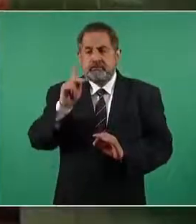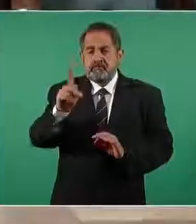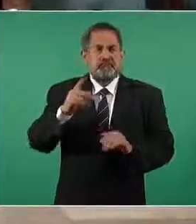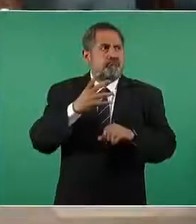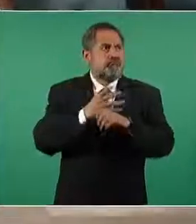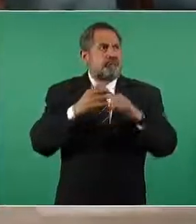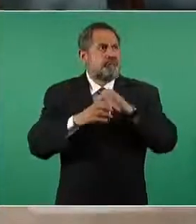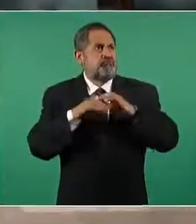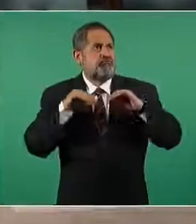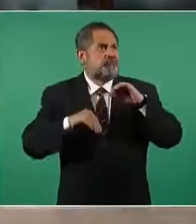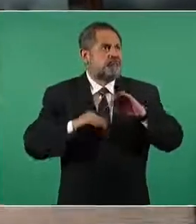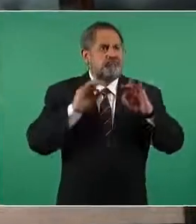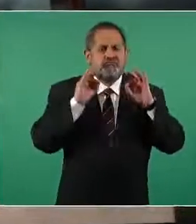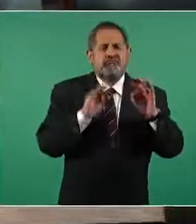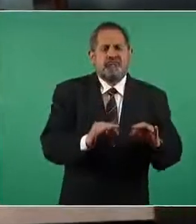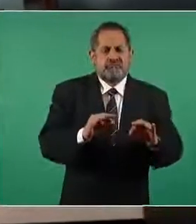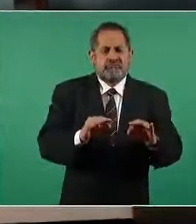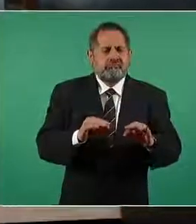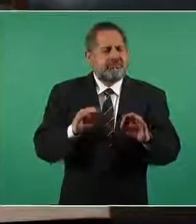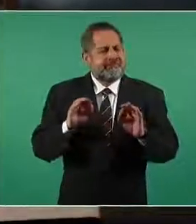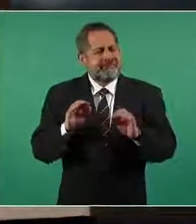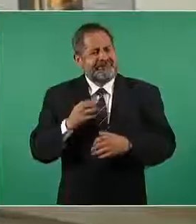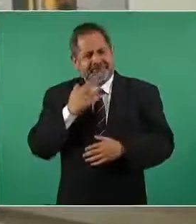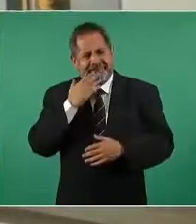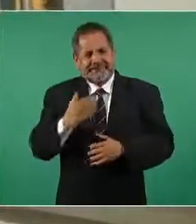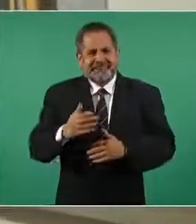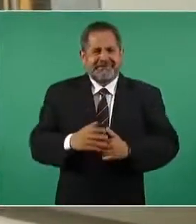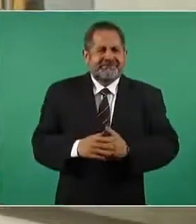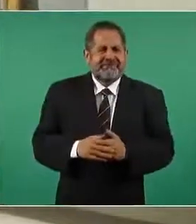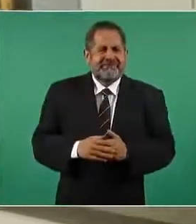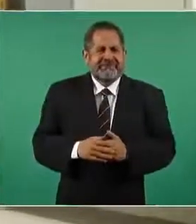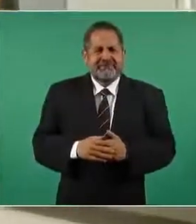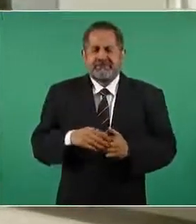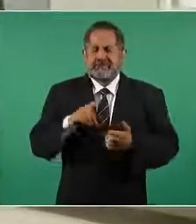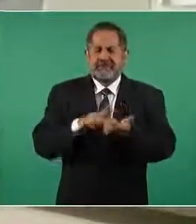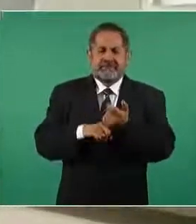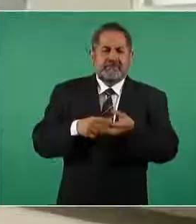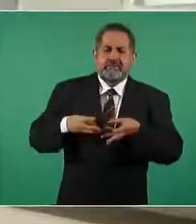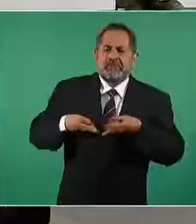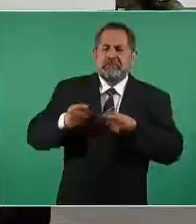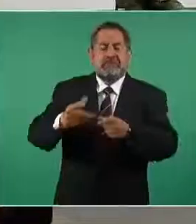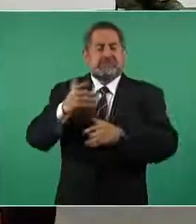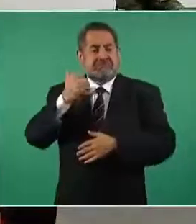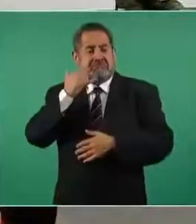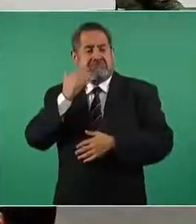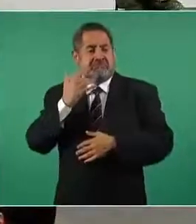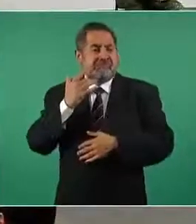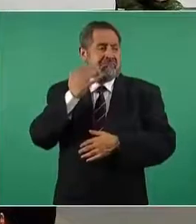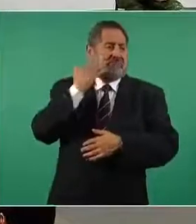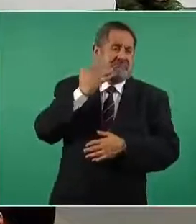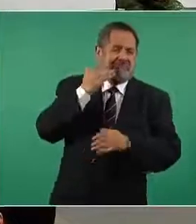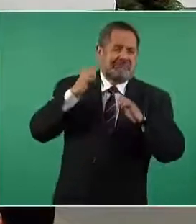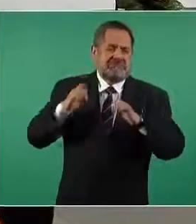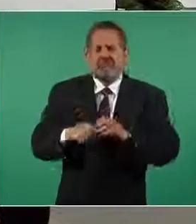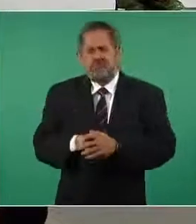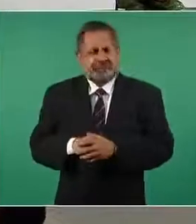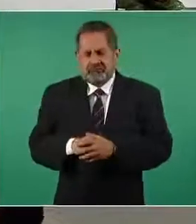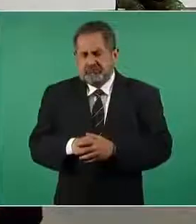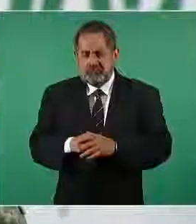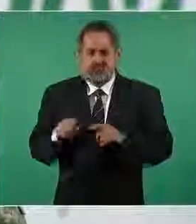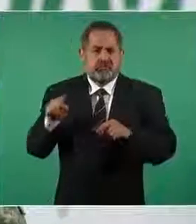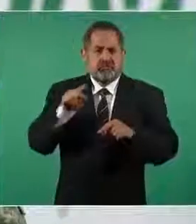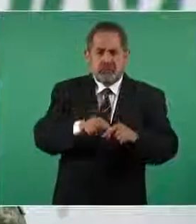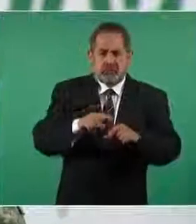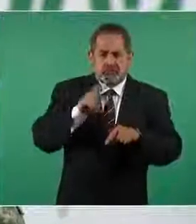sino alejado del dispendio y de lo suntuoso vistoso y en el